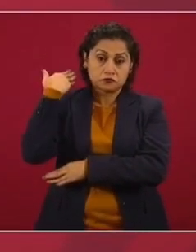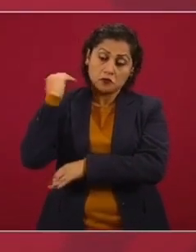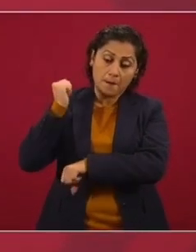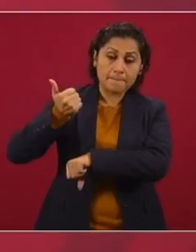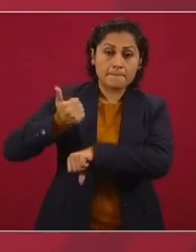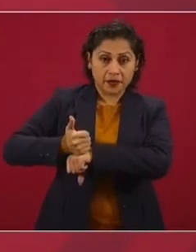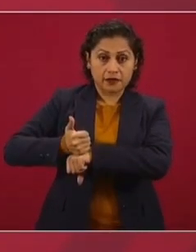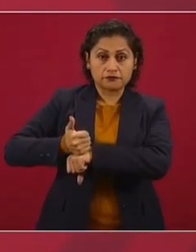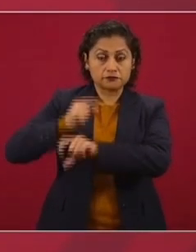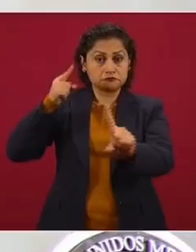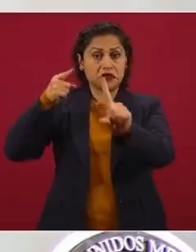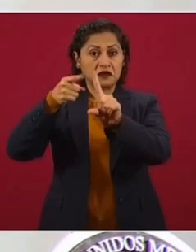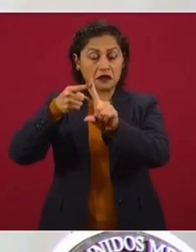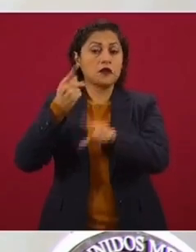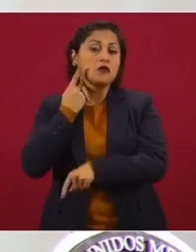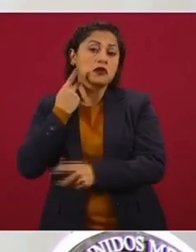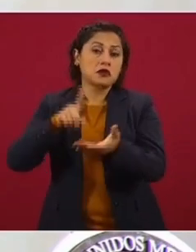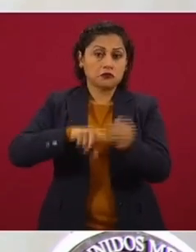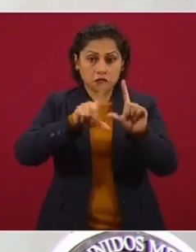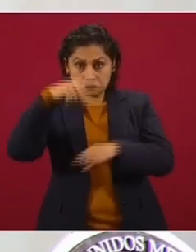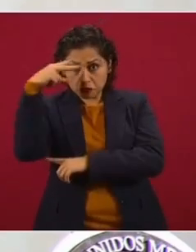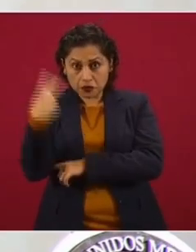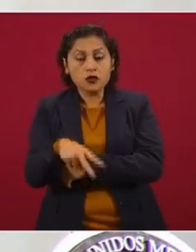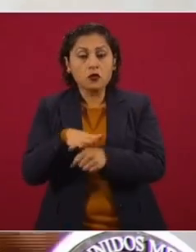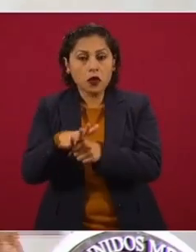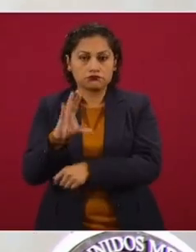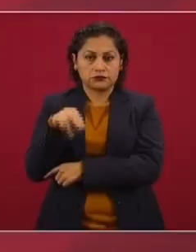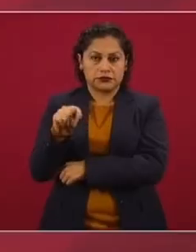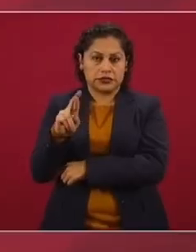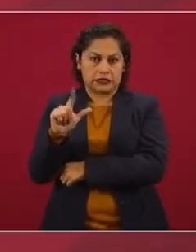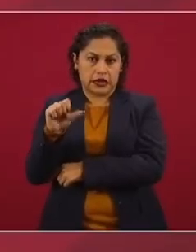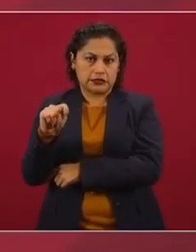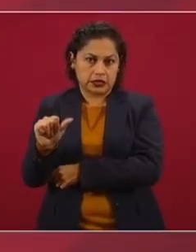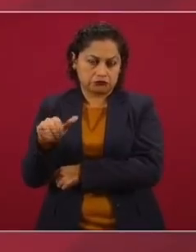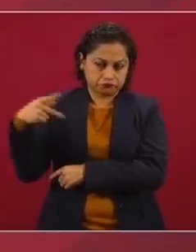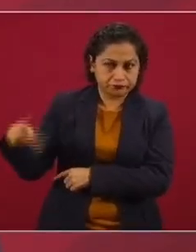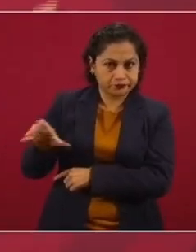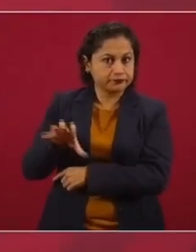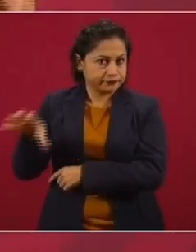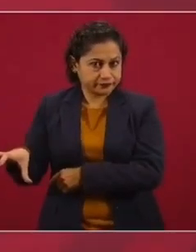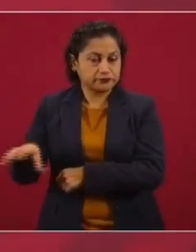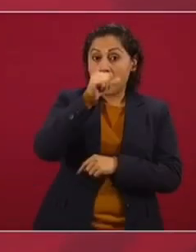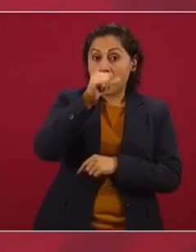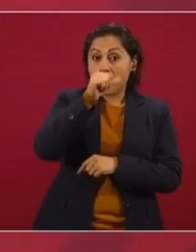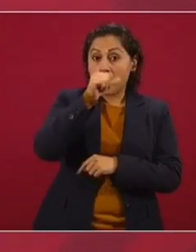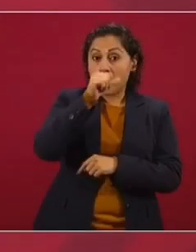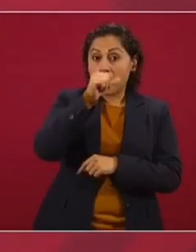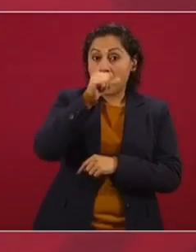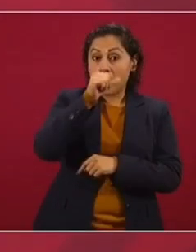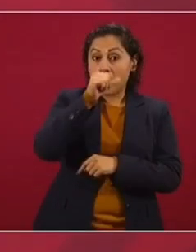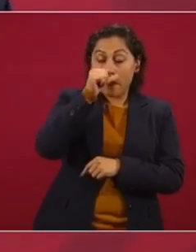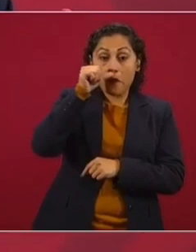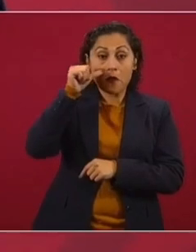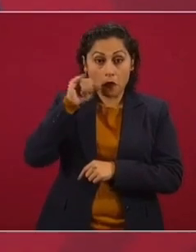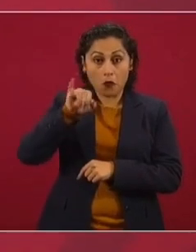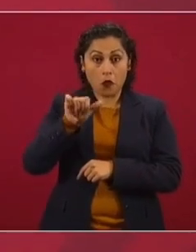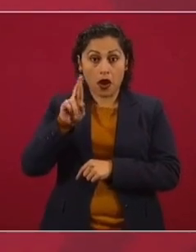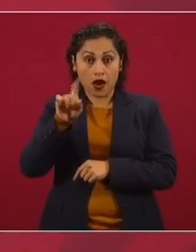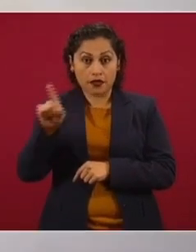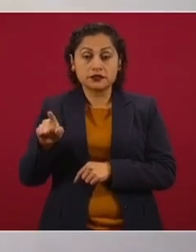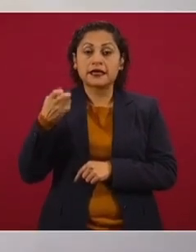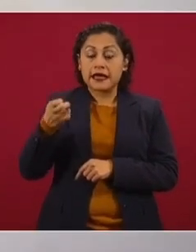régimen político centralista. Juárez, que era liberal y federalista.